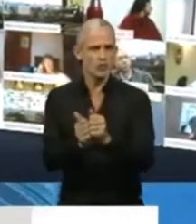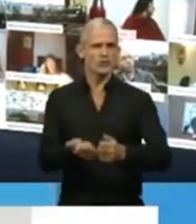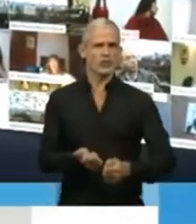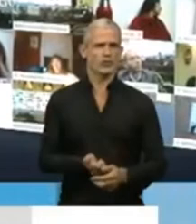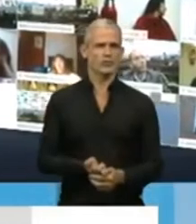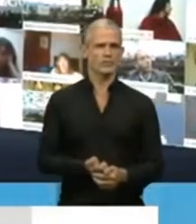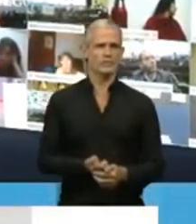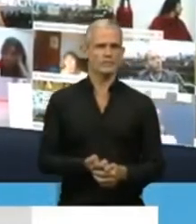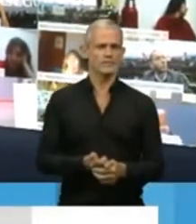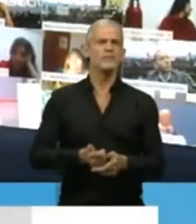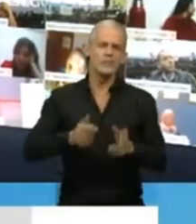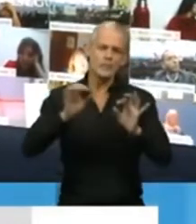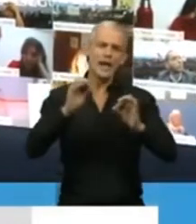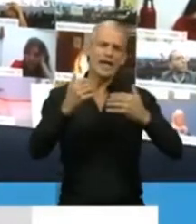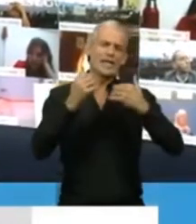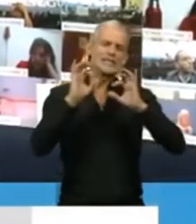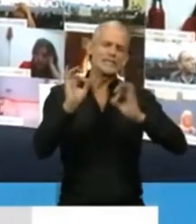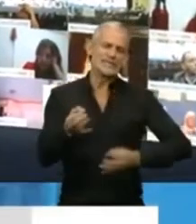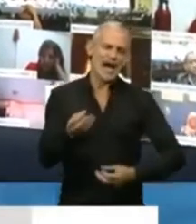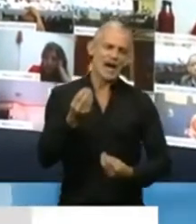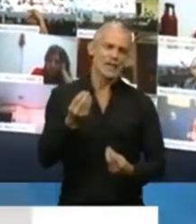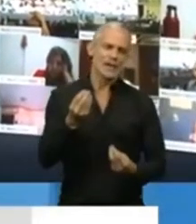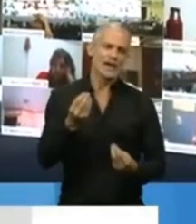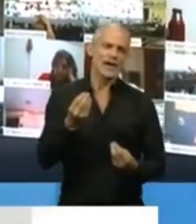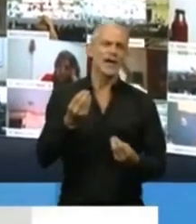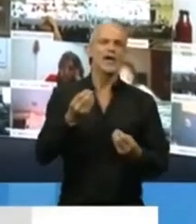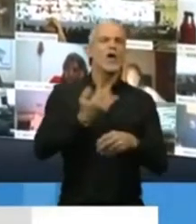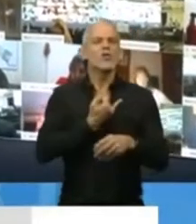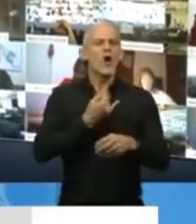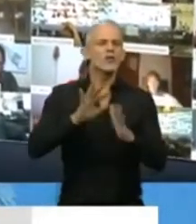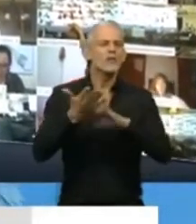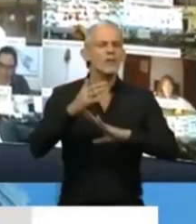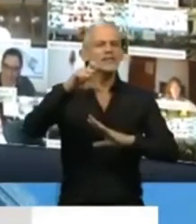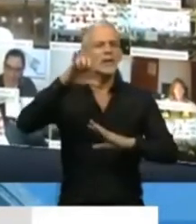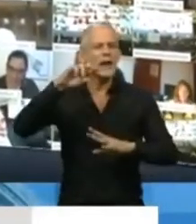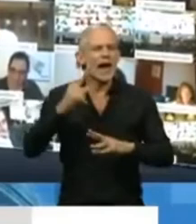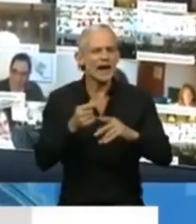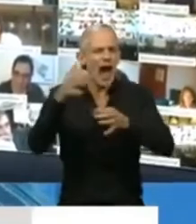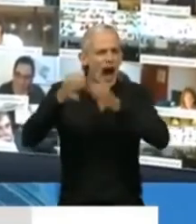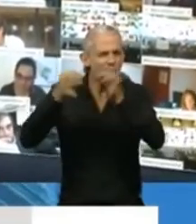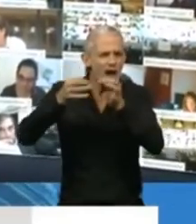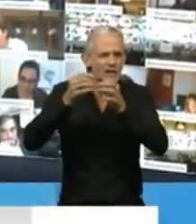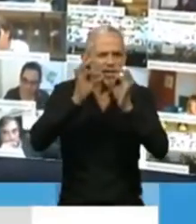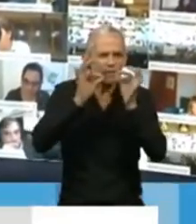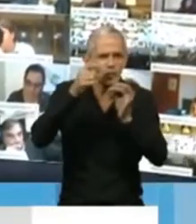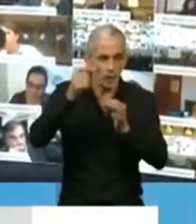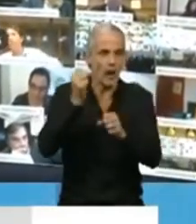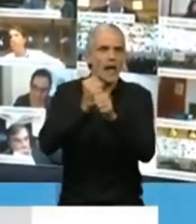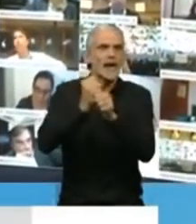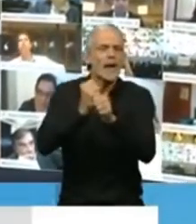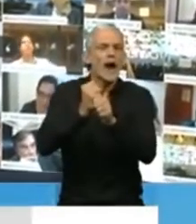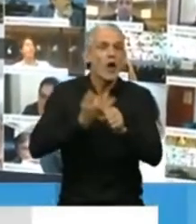No se sabe lo que pasa, dónde se hacen los testeos, pero se sabe dónde sí se hacen los trabajos.